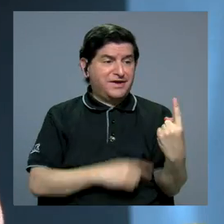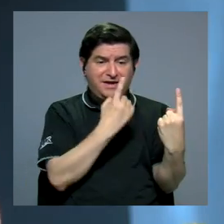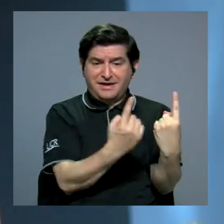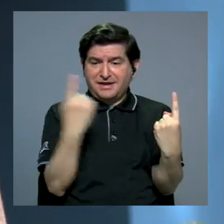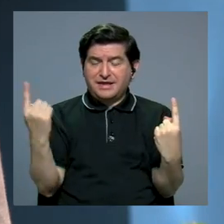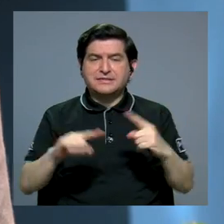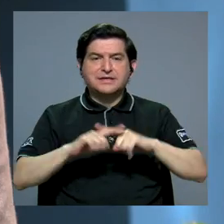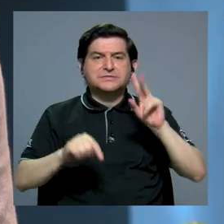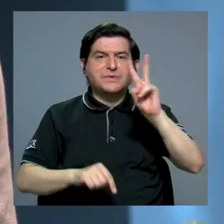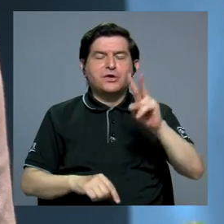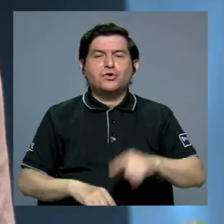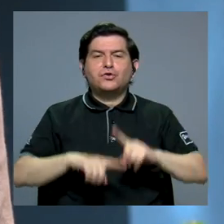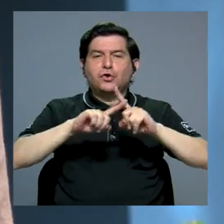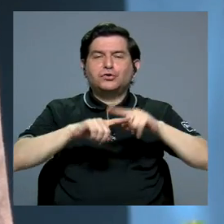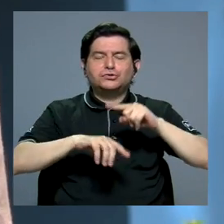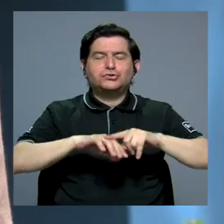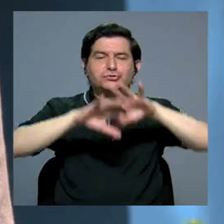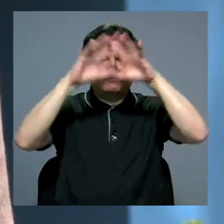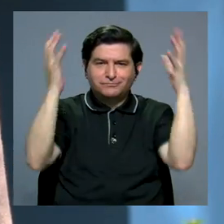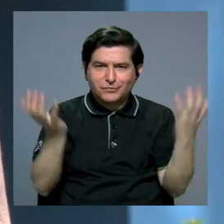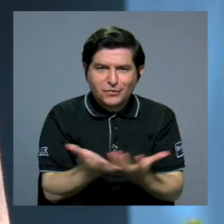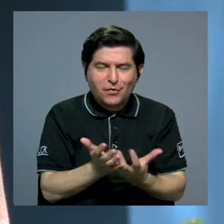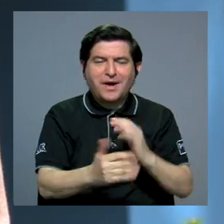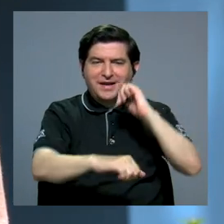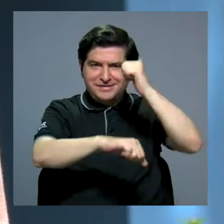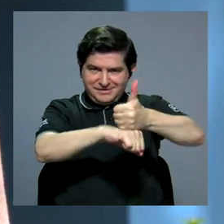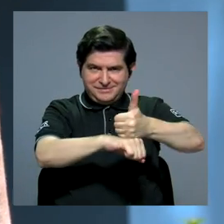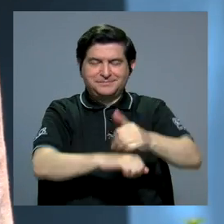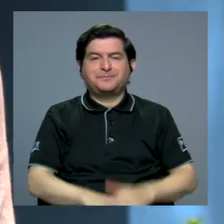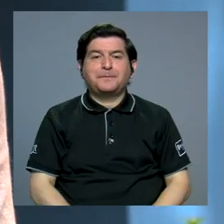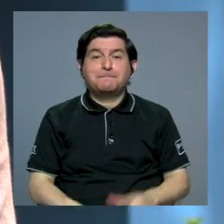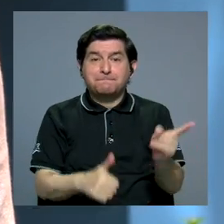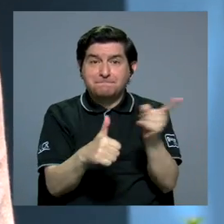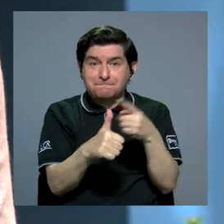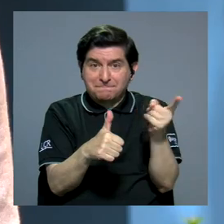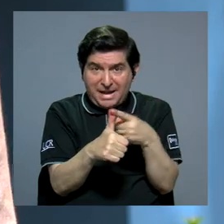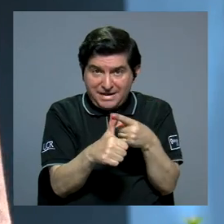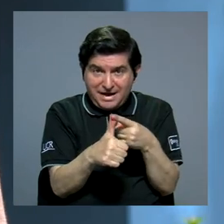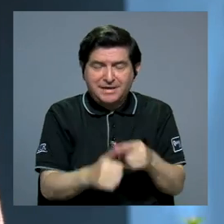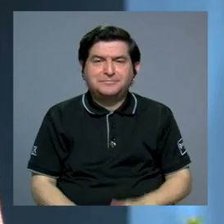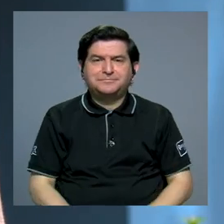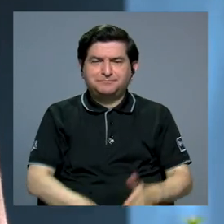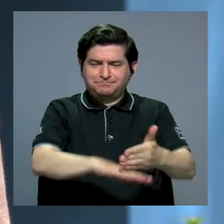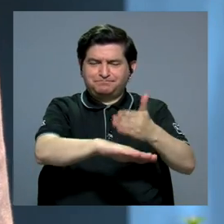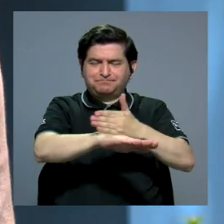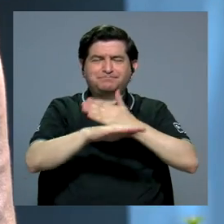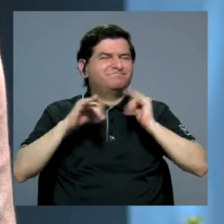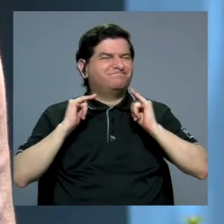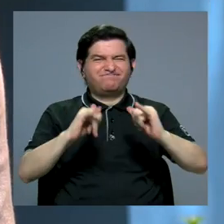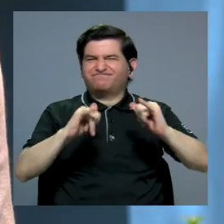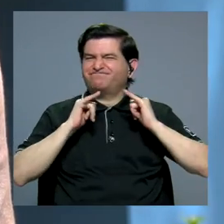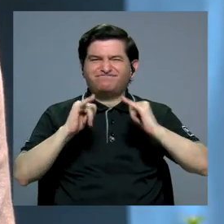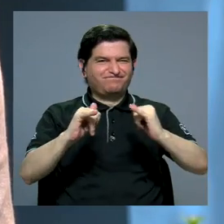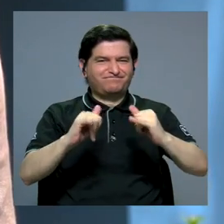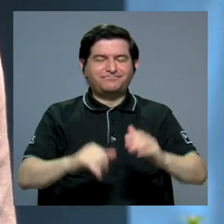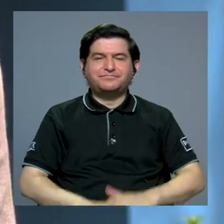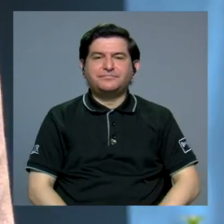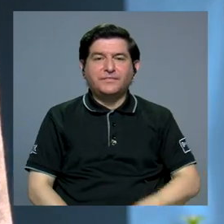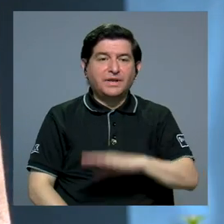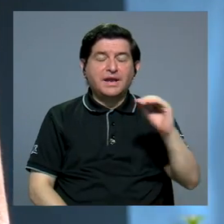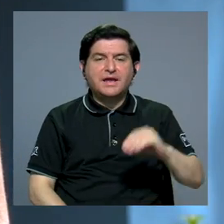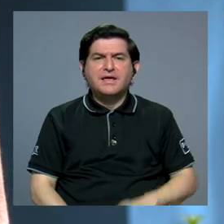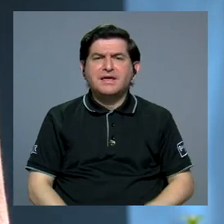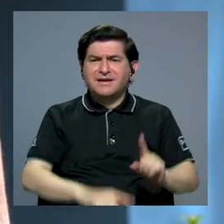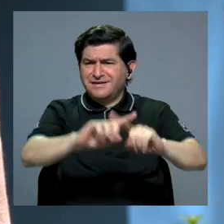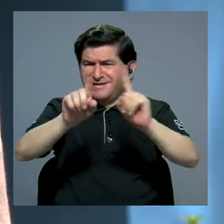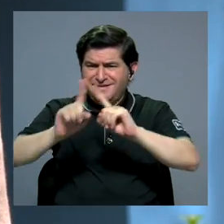pero hay dos tendencias globales que podríamos determinar. La primera es el crecimiento de la desigualdad, ¿verdad? Y